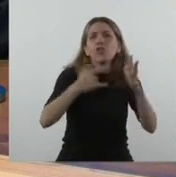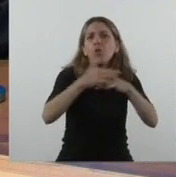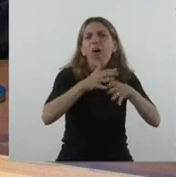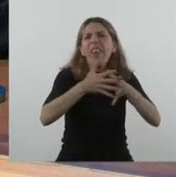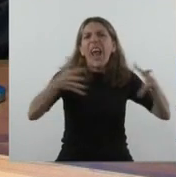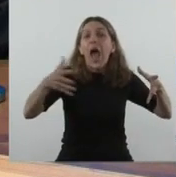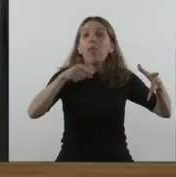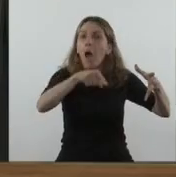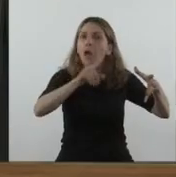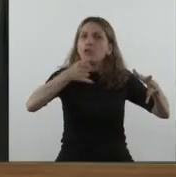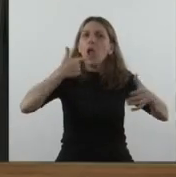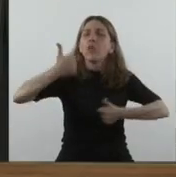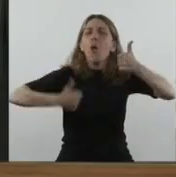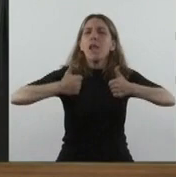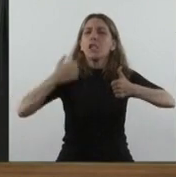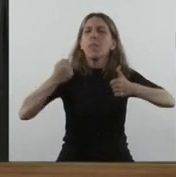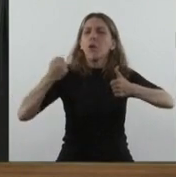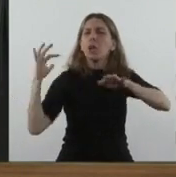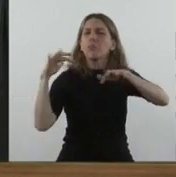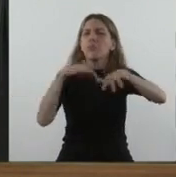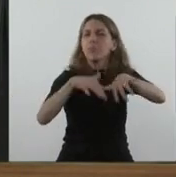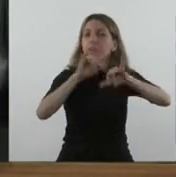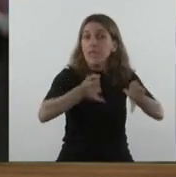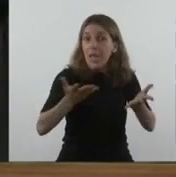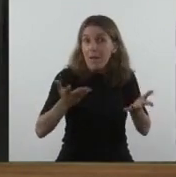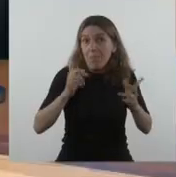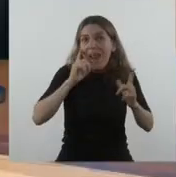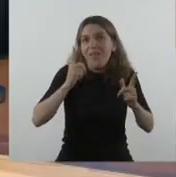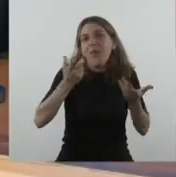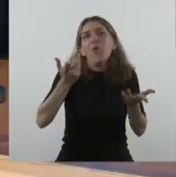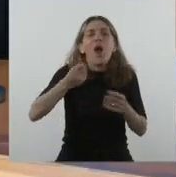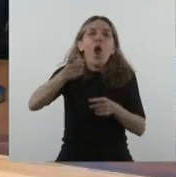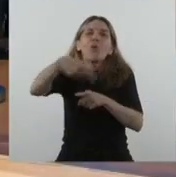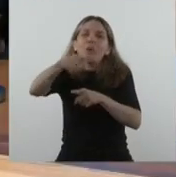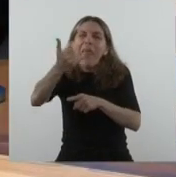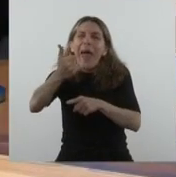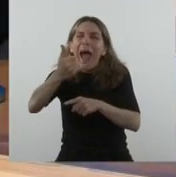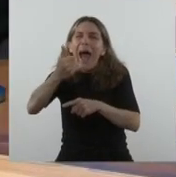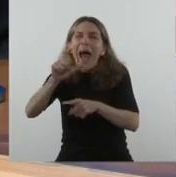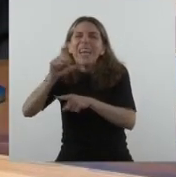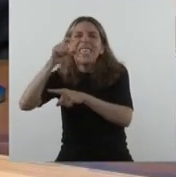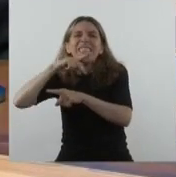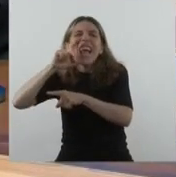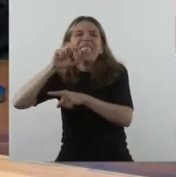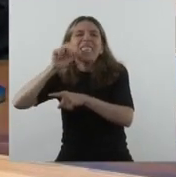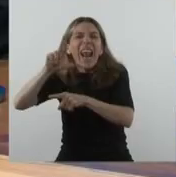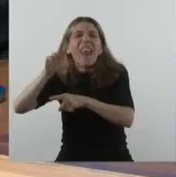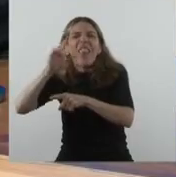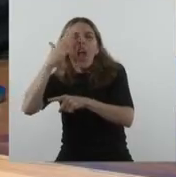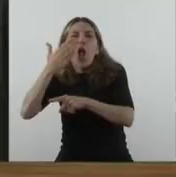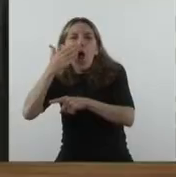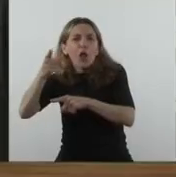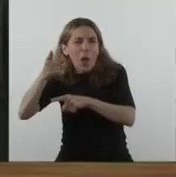un clásico para disputar, bueno, ustedes ahora tienen a Central Córdoba ahí haciendo ruido en el fútbol, pero